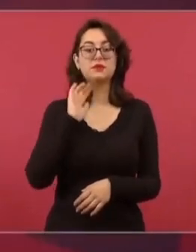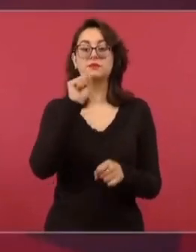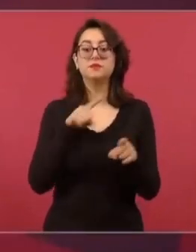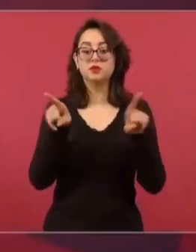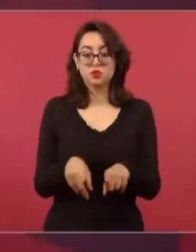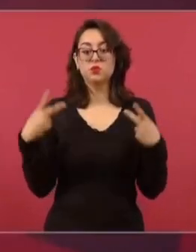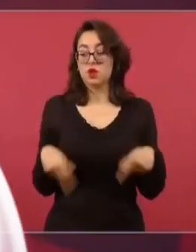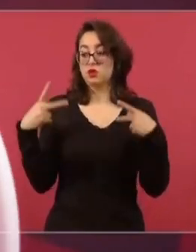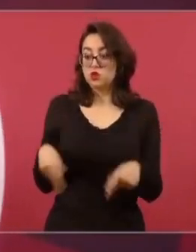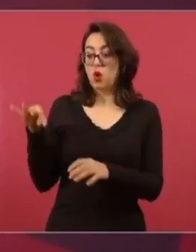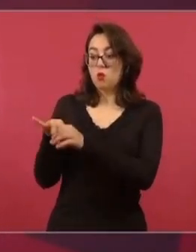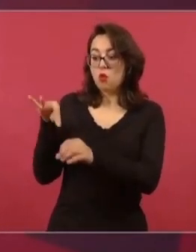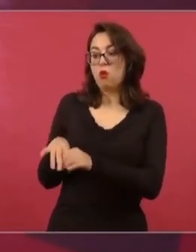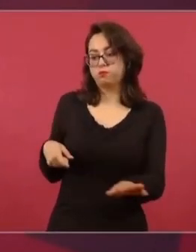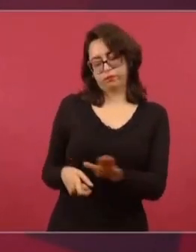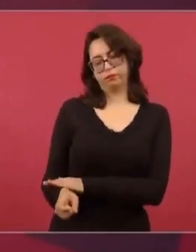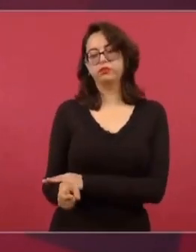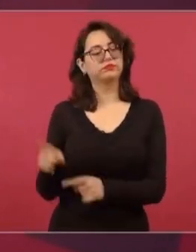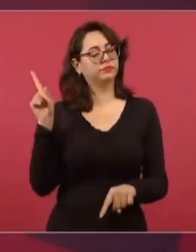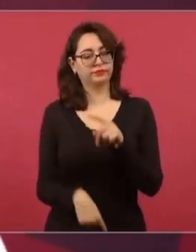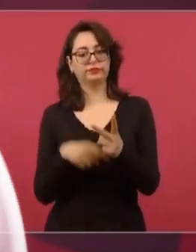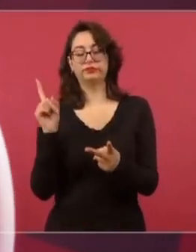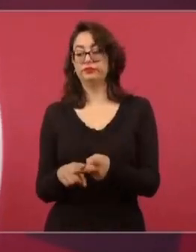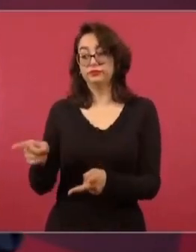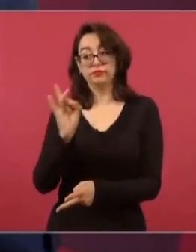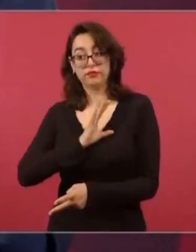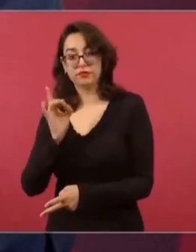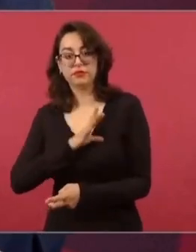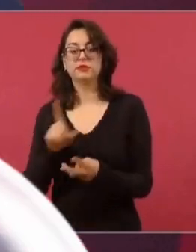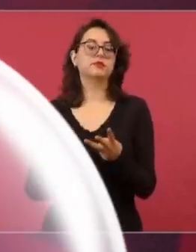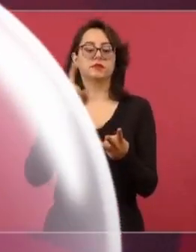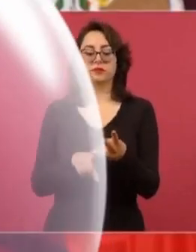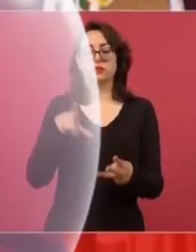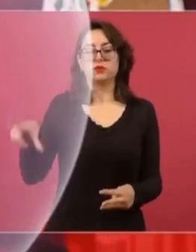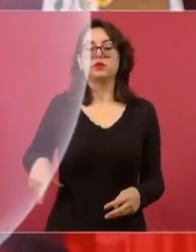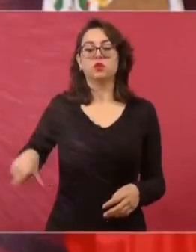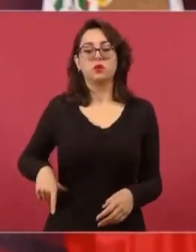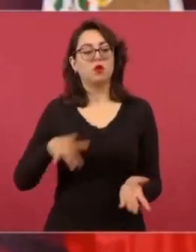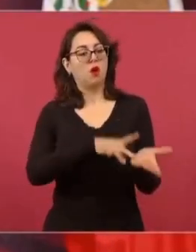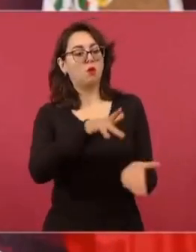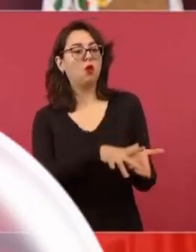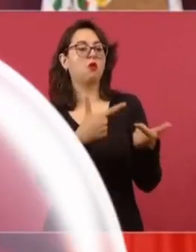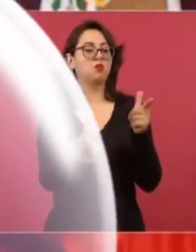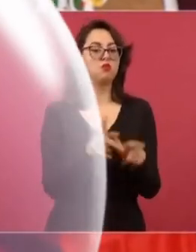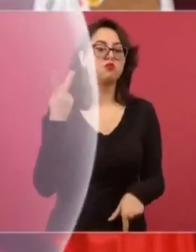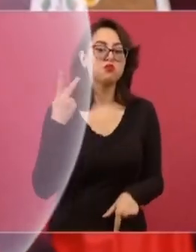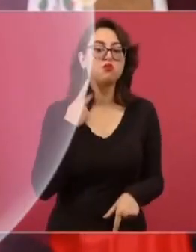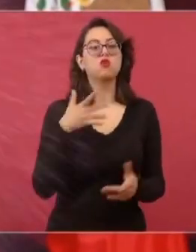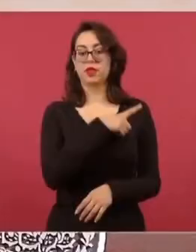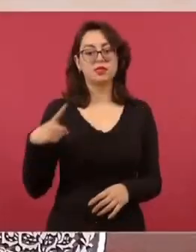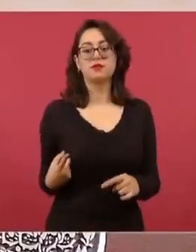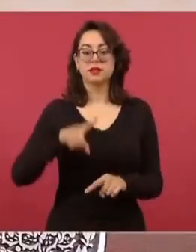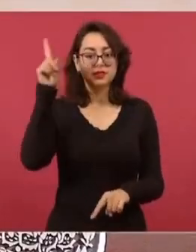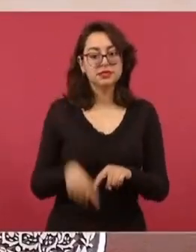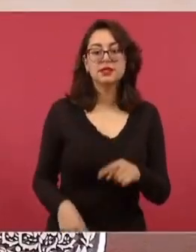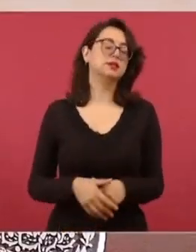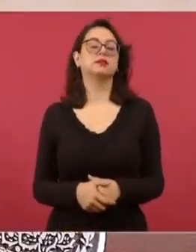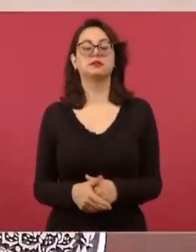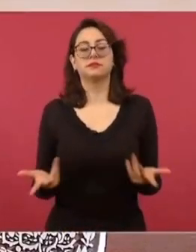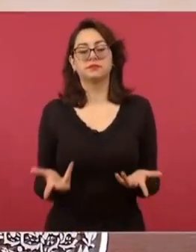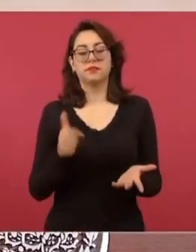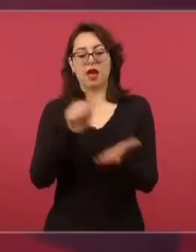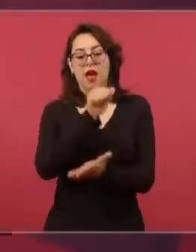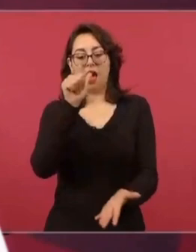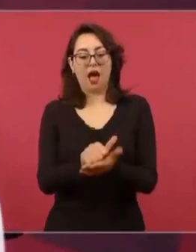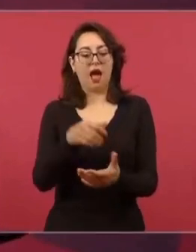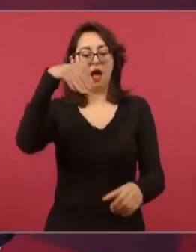voto, la intimidación, el uso del presupuesto público para favorecer a candidatos y partidos, el acarreo, la falsificación de las